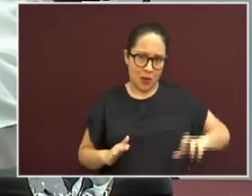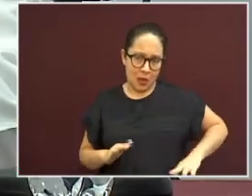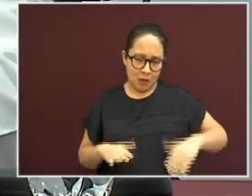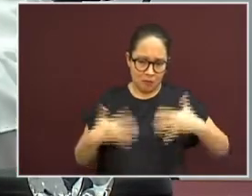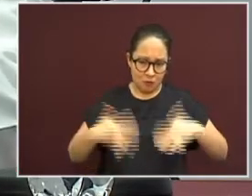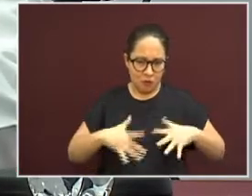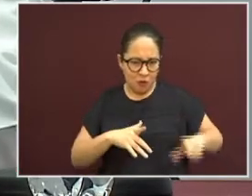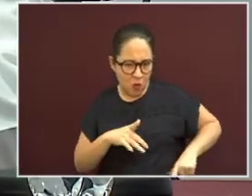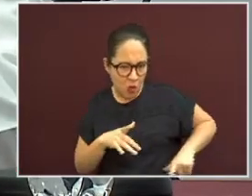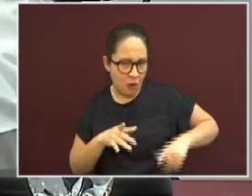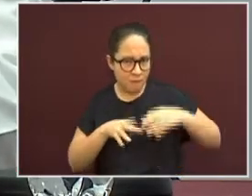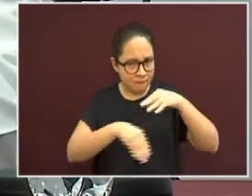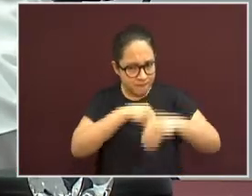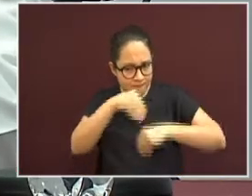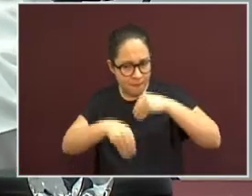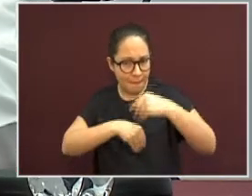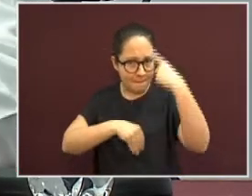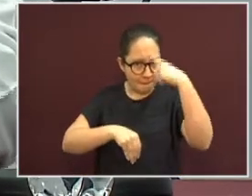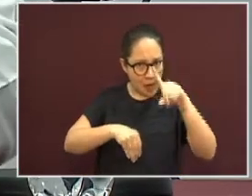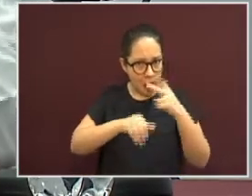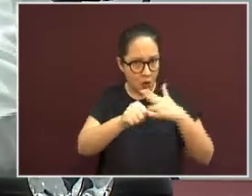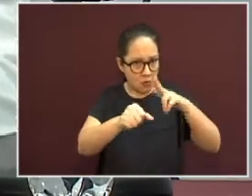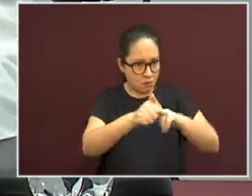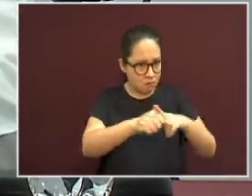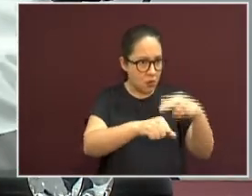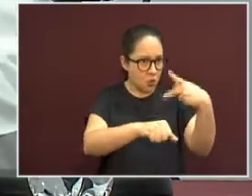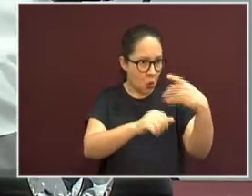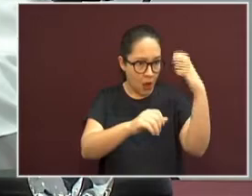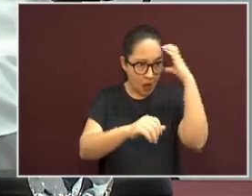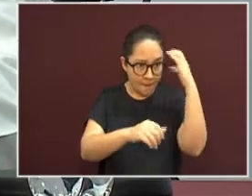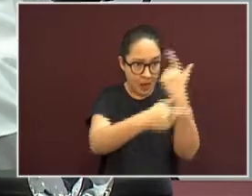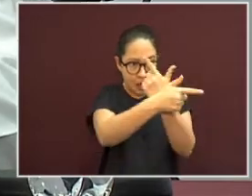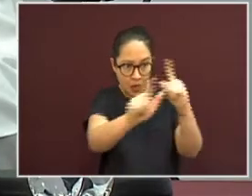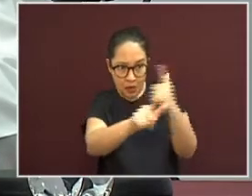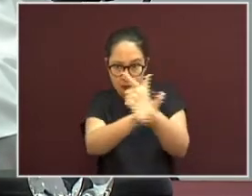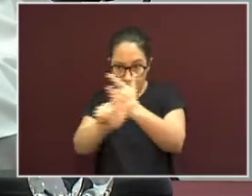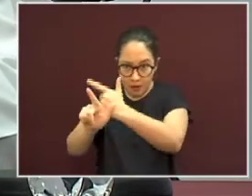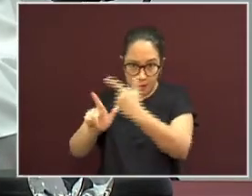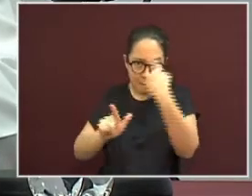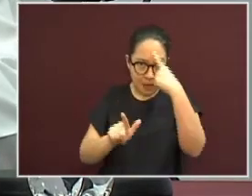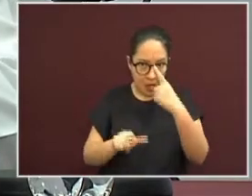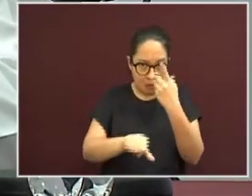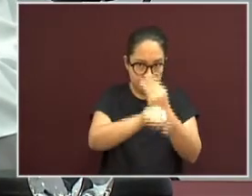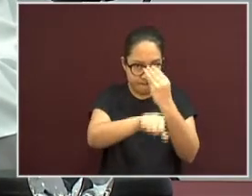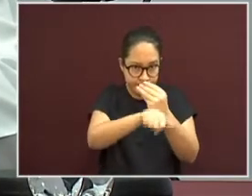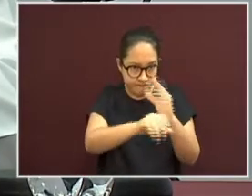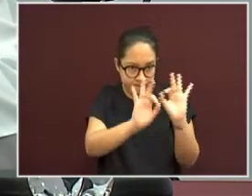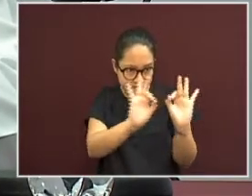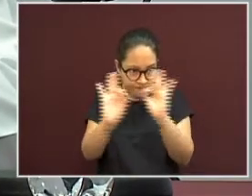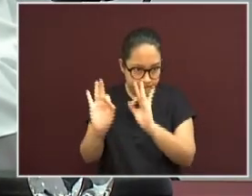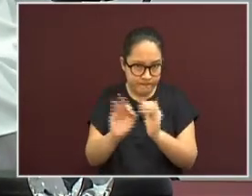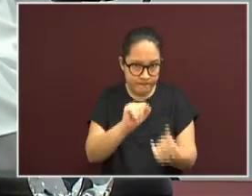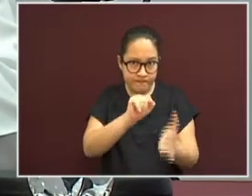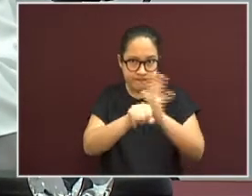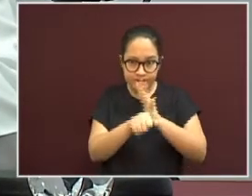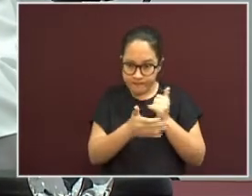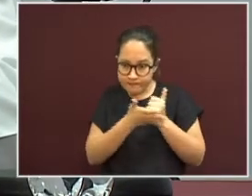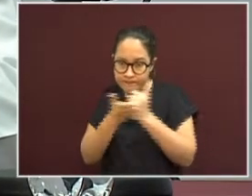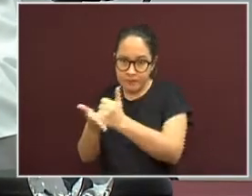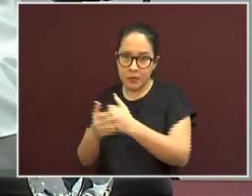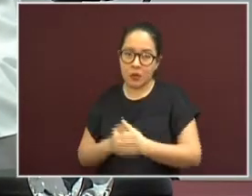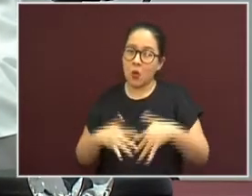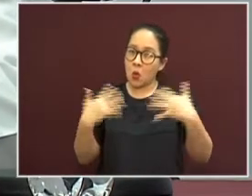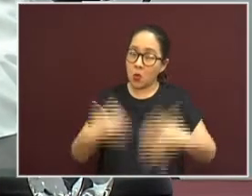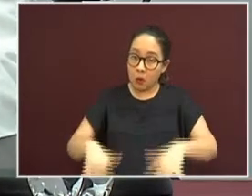espacios hospitalarios del sector salud. Y precisamente para seguir reforzando esa parte